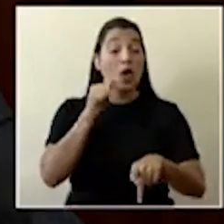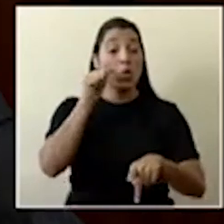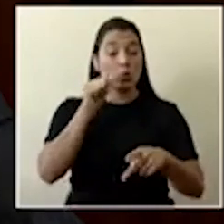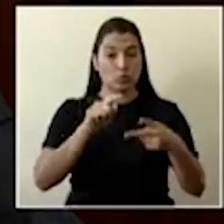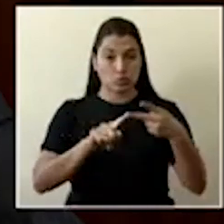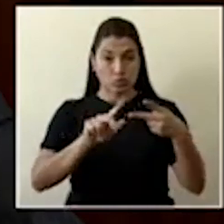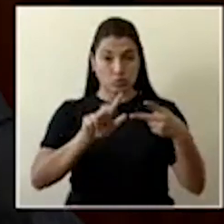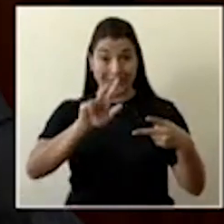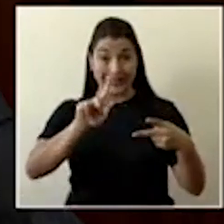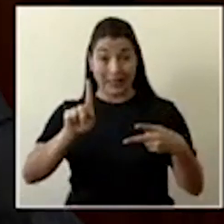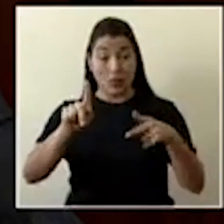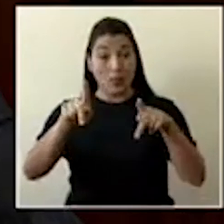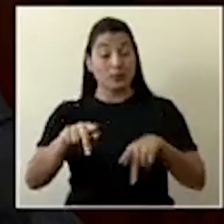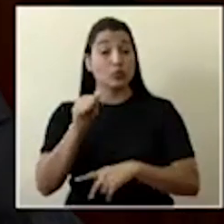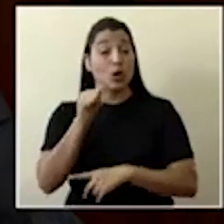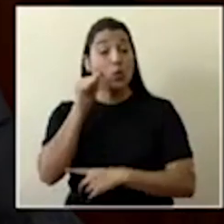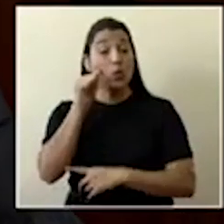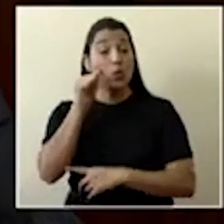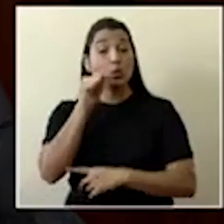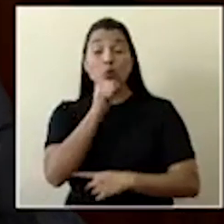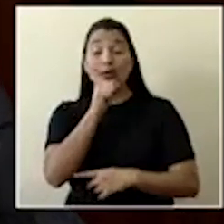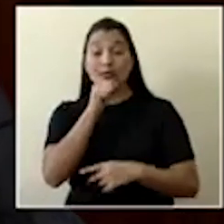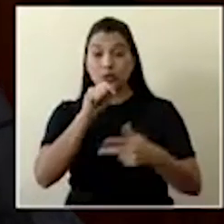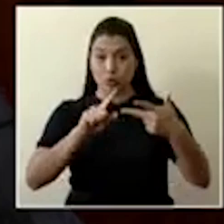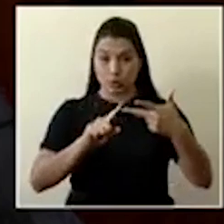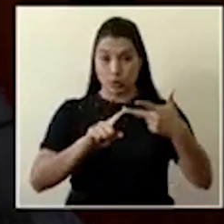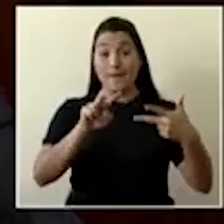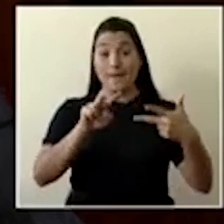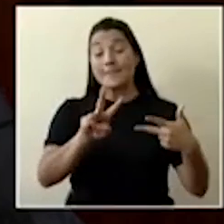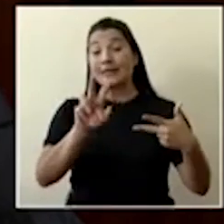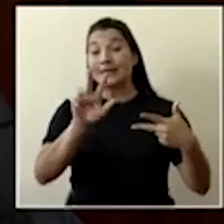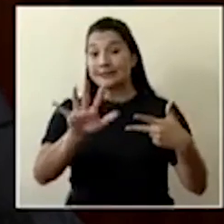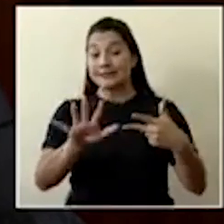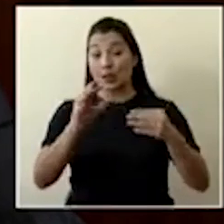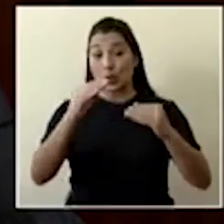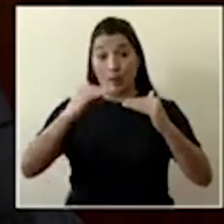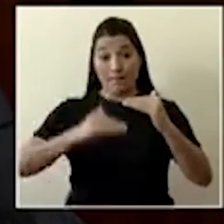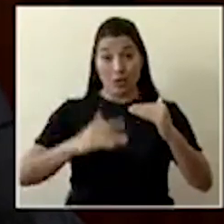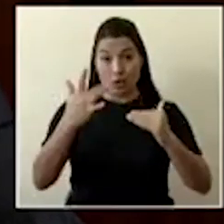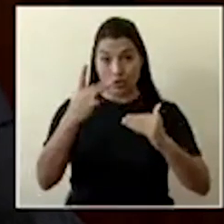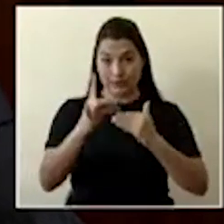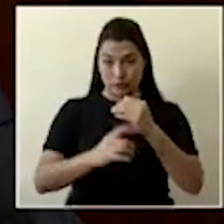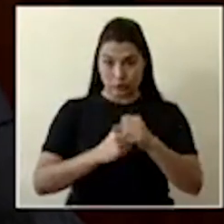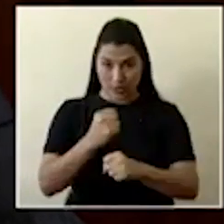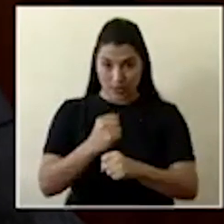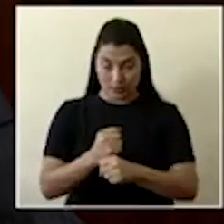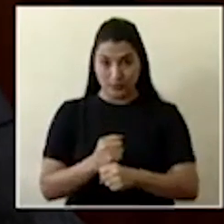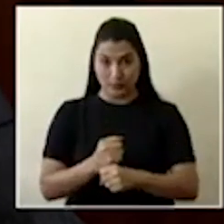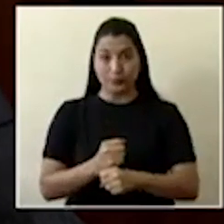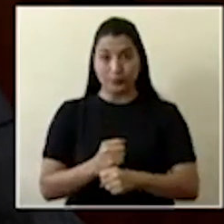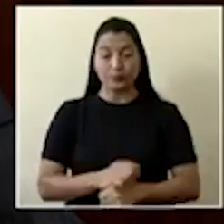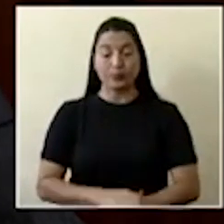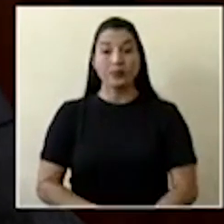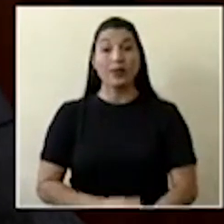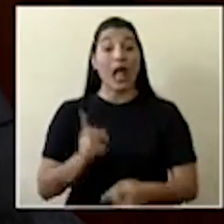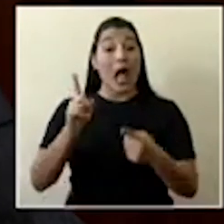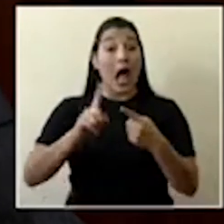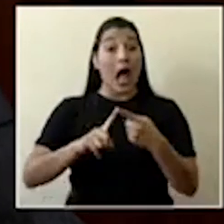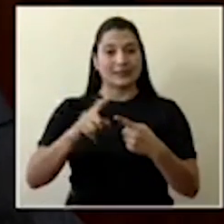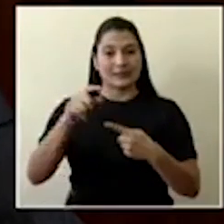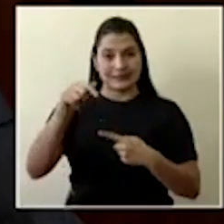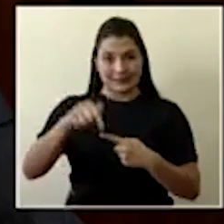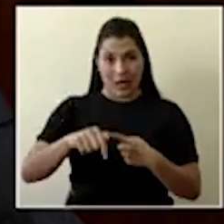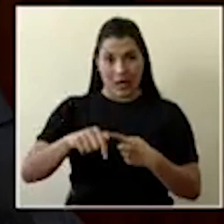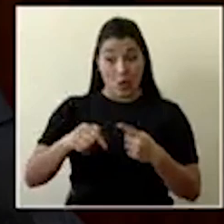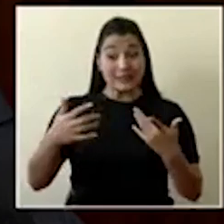personas mayores y un total de 25 menores de edad. Hasta esta fecha se han